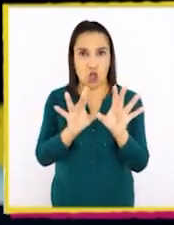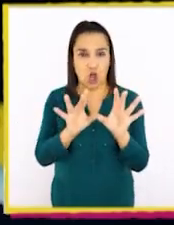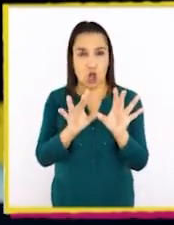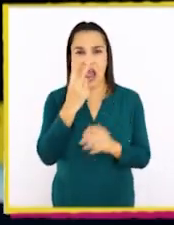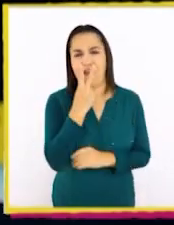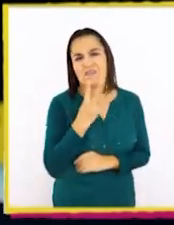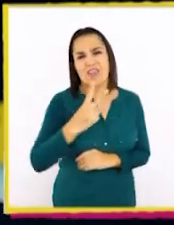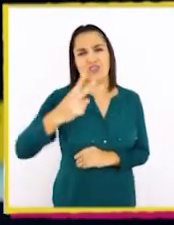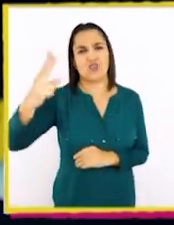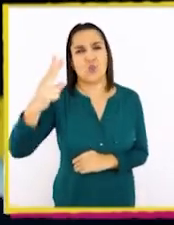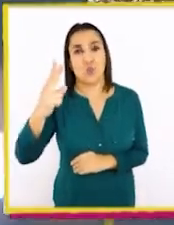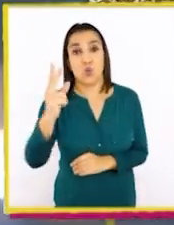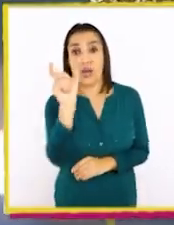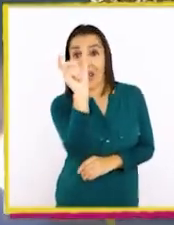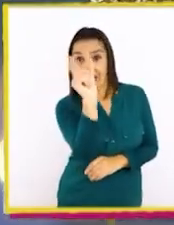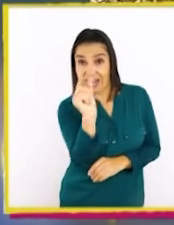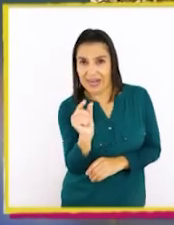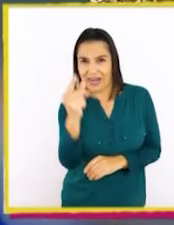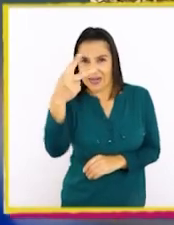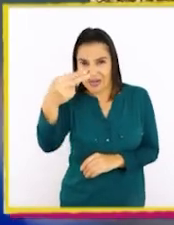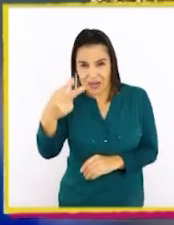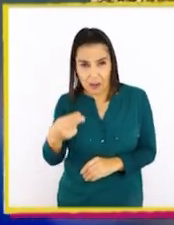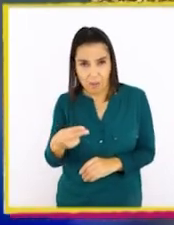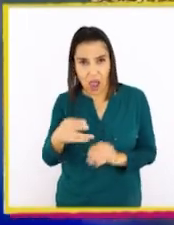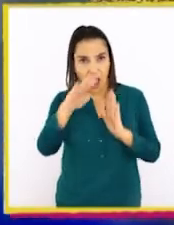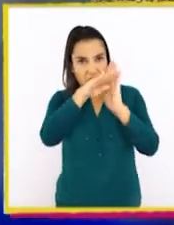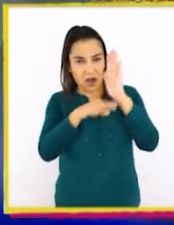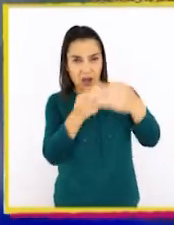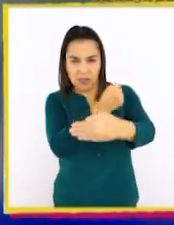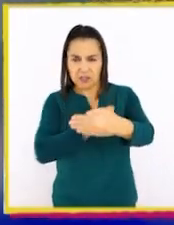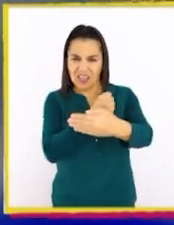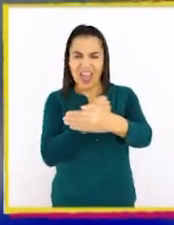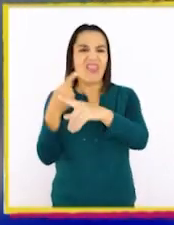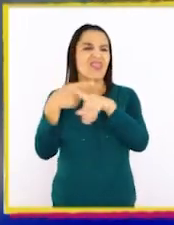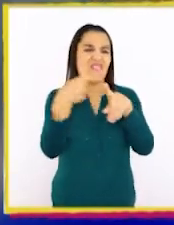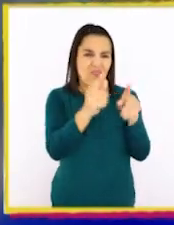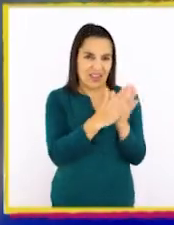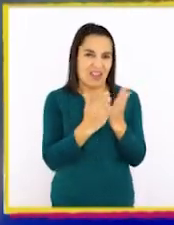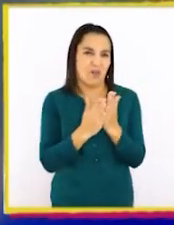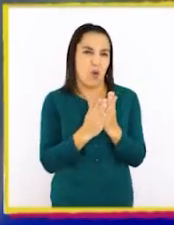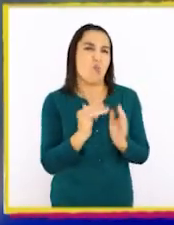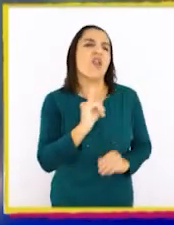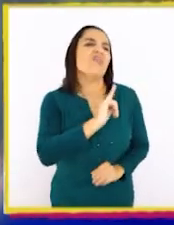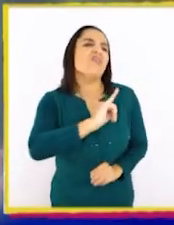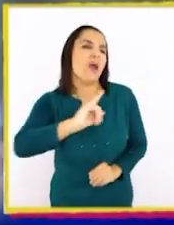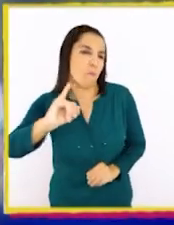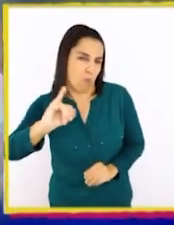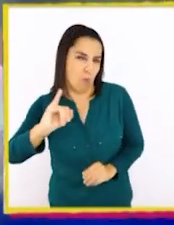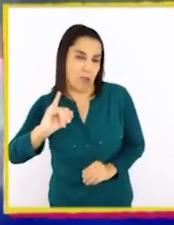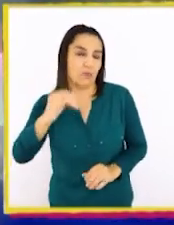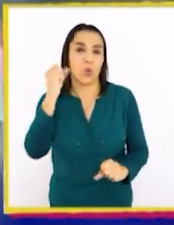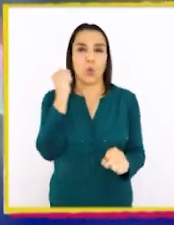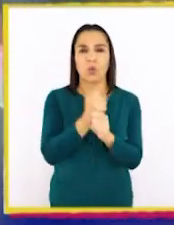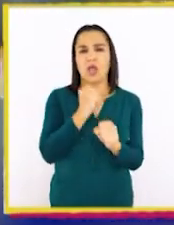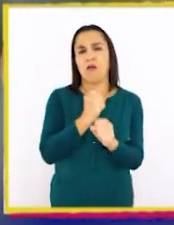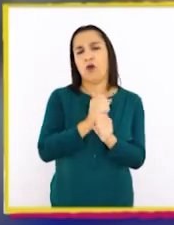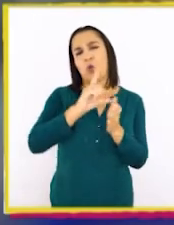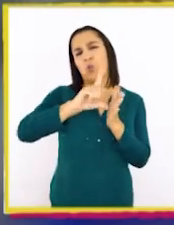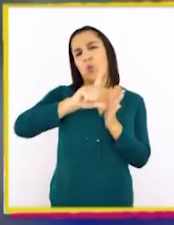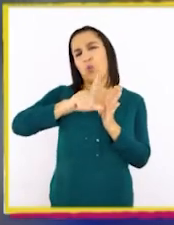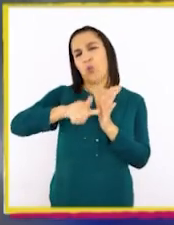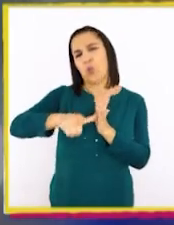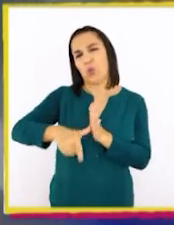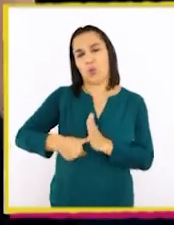rimas, receta, etc. Pero eso, lo podríamos dejar para otro día. Porque es un trabajo que demora